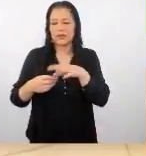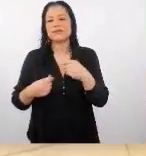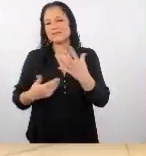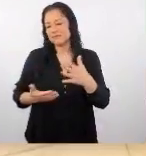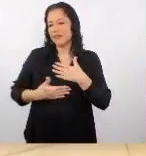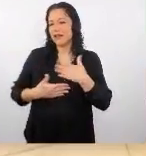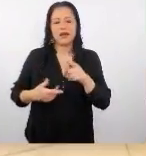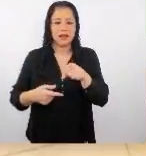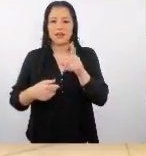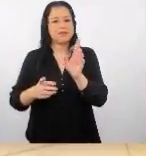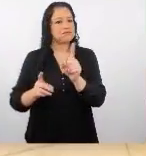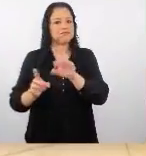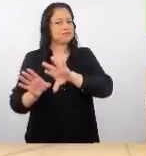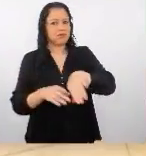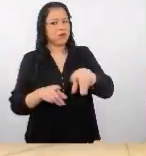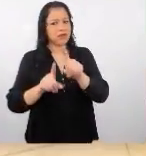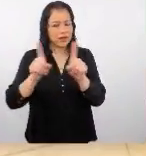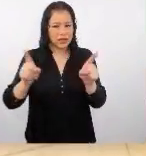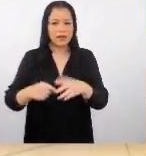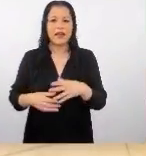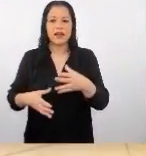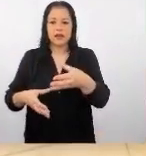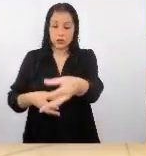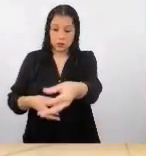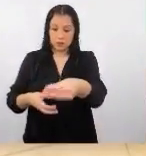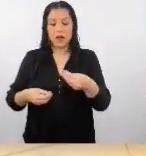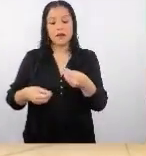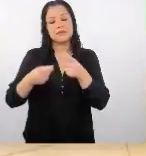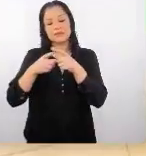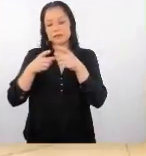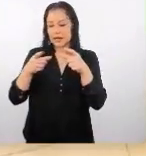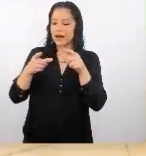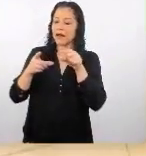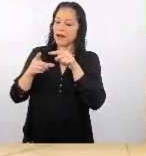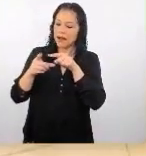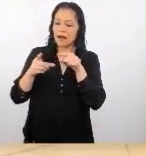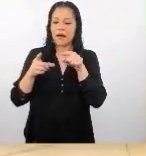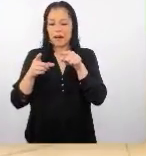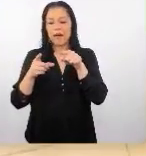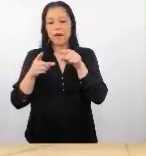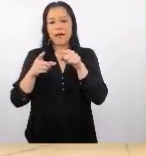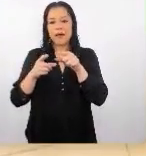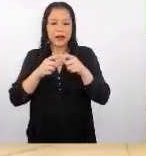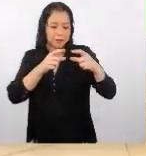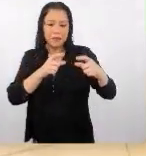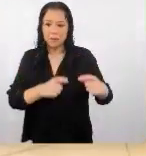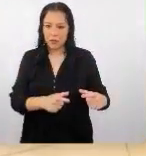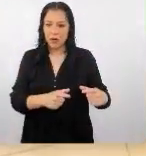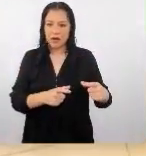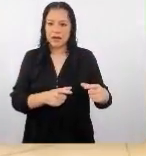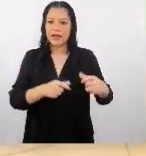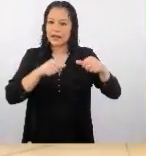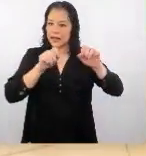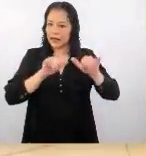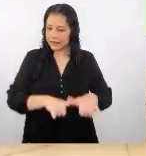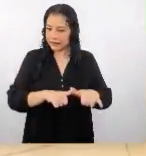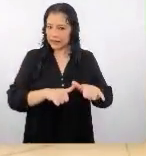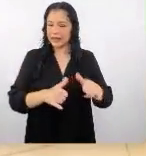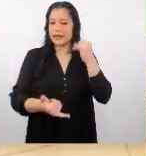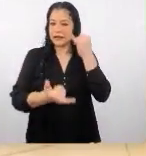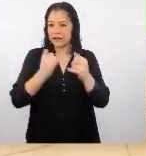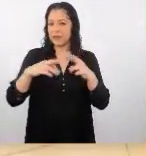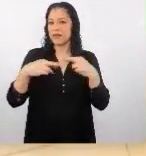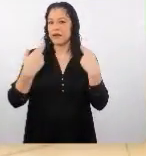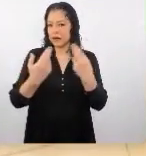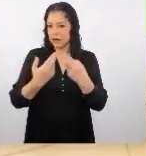pero esto no funciona así lo que tienen que hacer es tomar la tarjeta miran un momento el nombre y la colocan a costado y lo mantienen ahí hasta que terminen